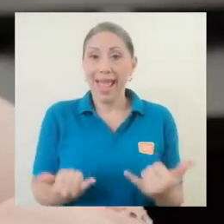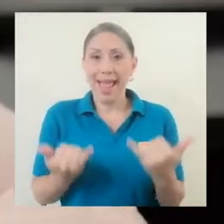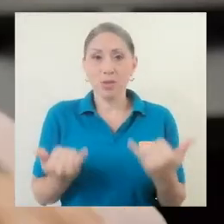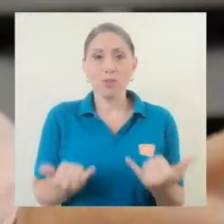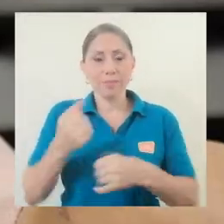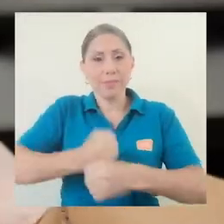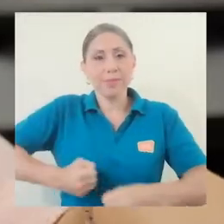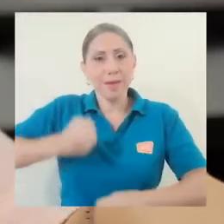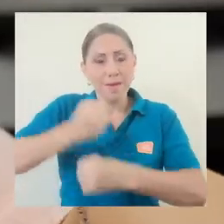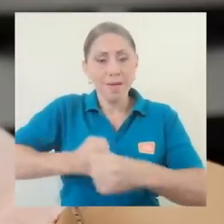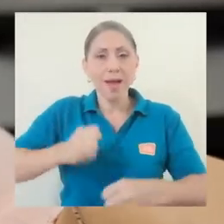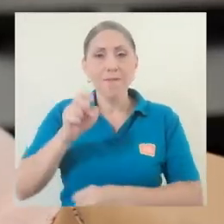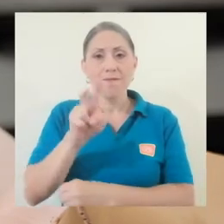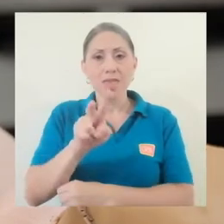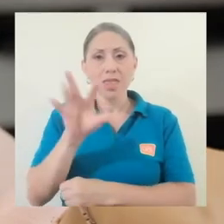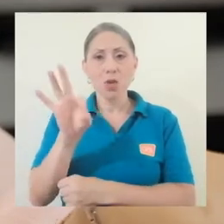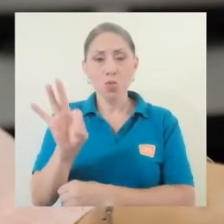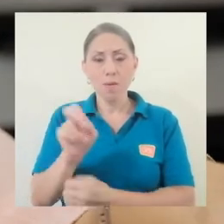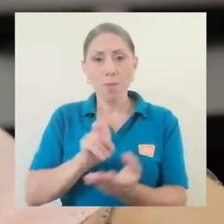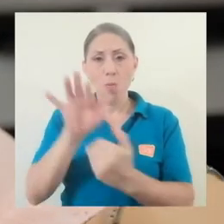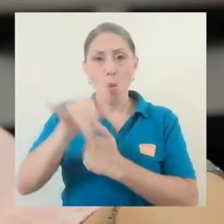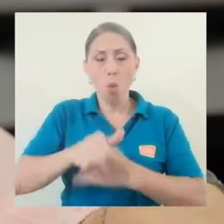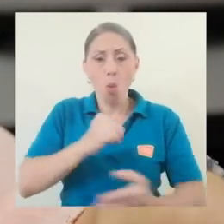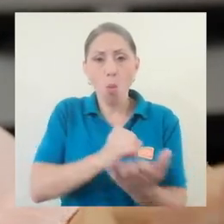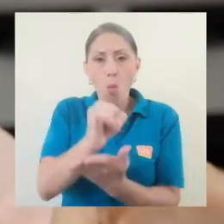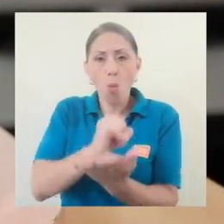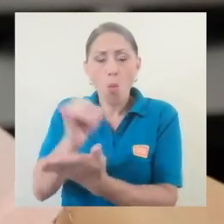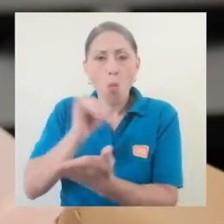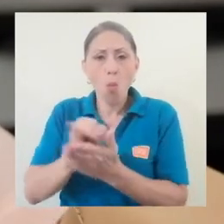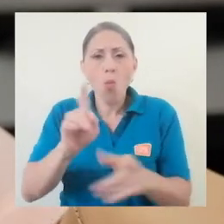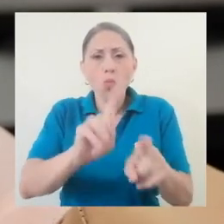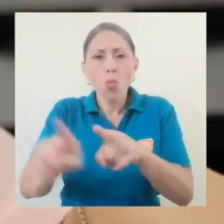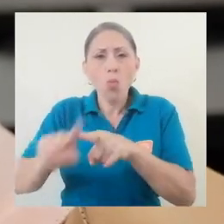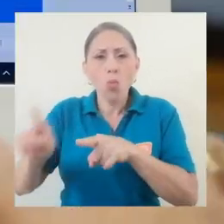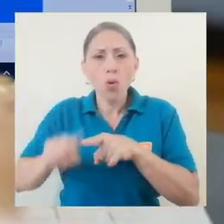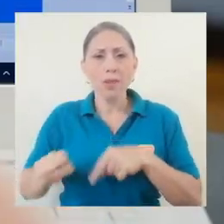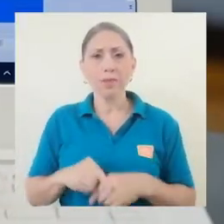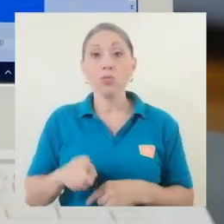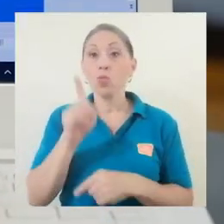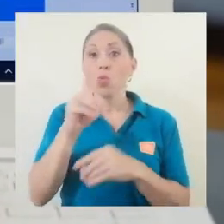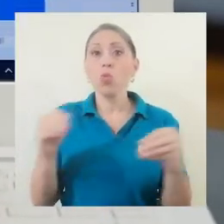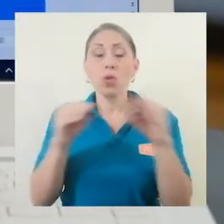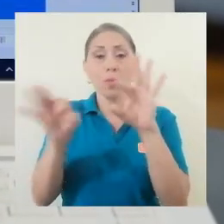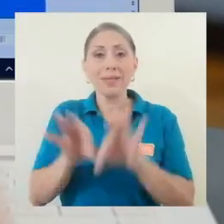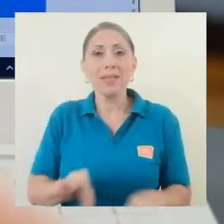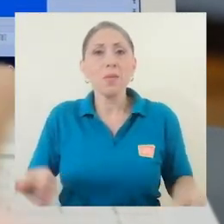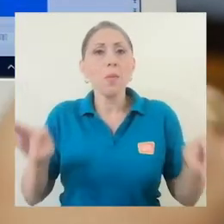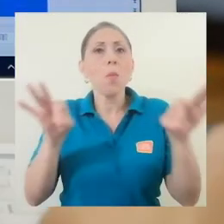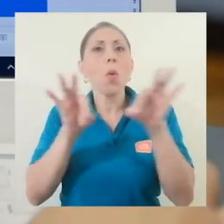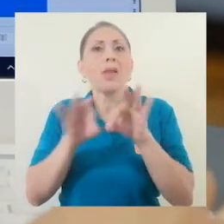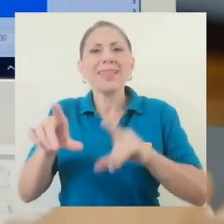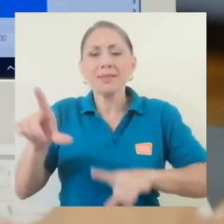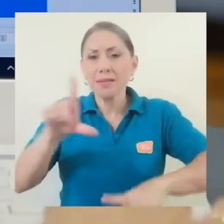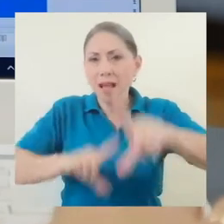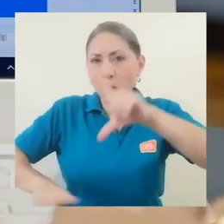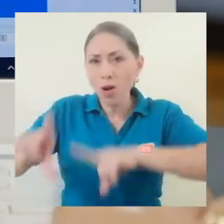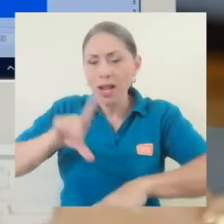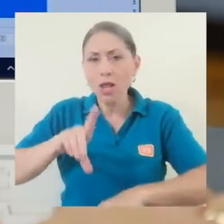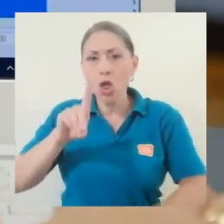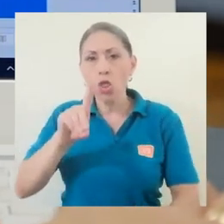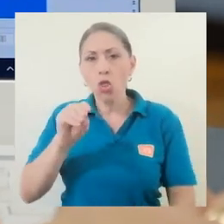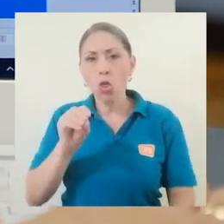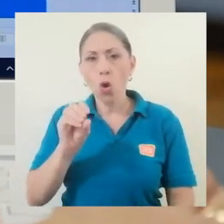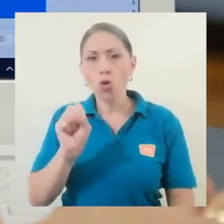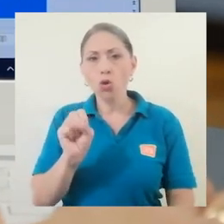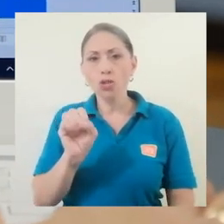Actualmente trabaja en 29 proyectos de investigación diferentes. Uno de los más importantes es el Laboratorio